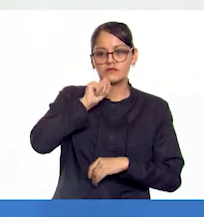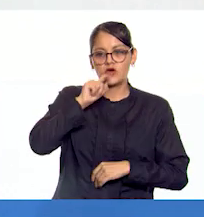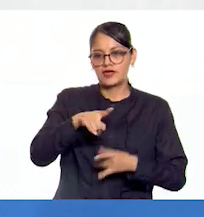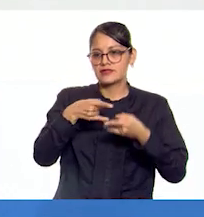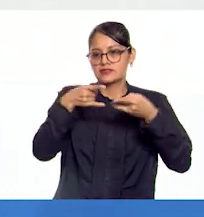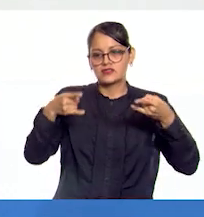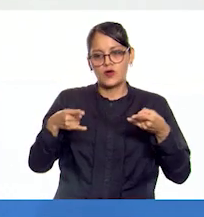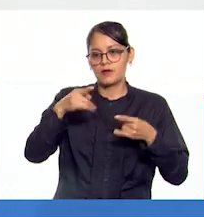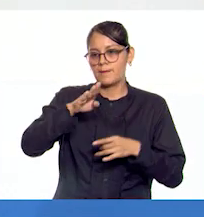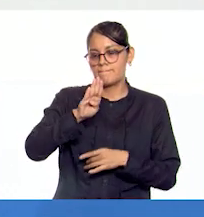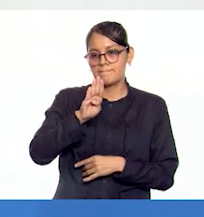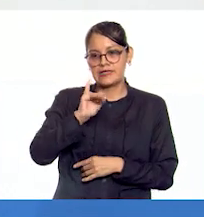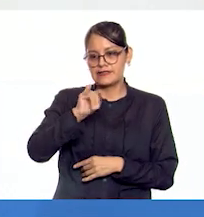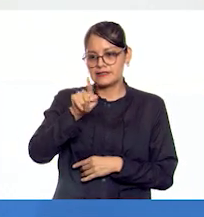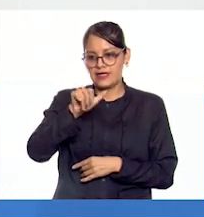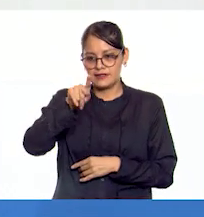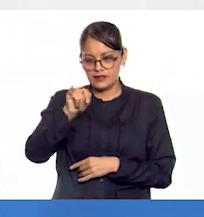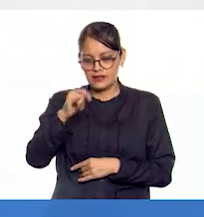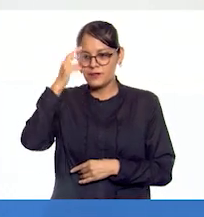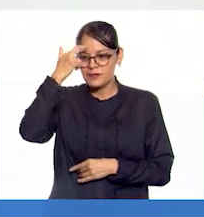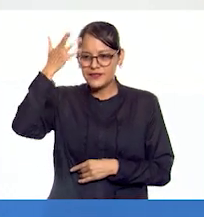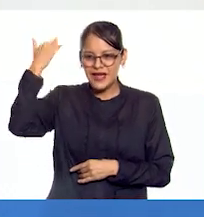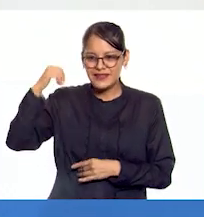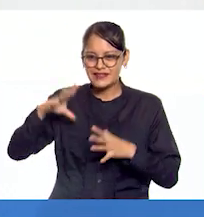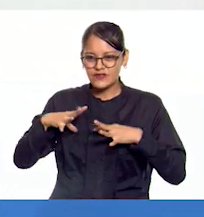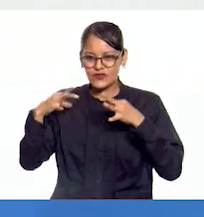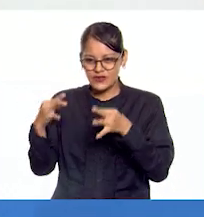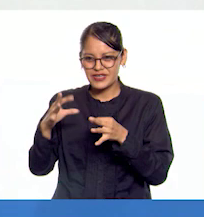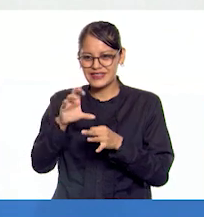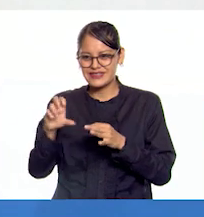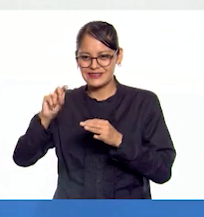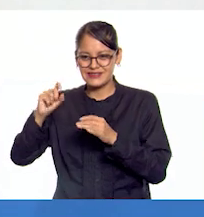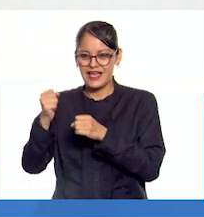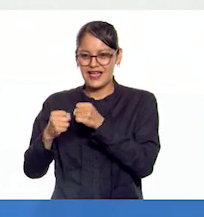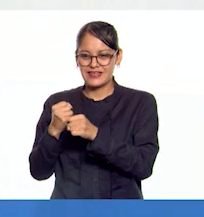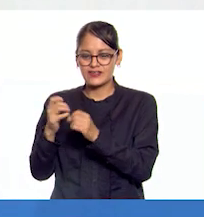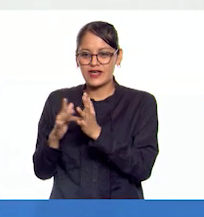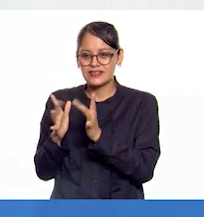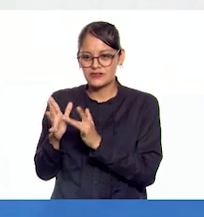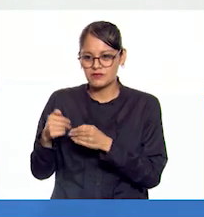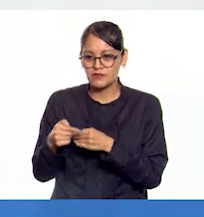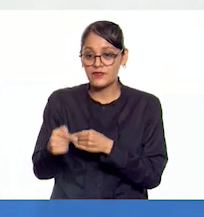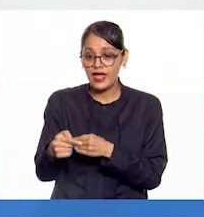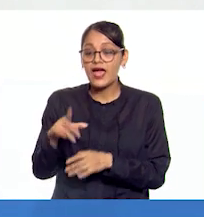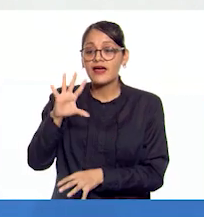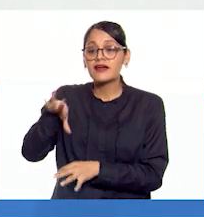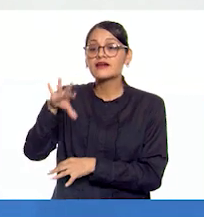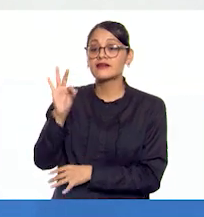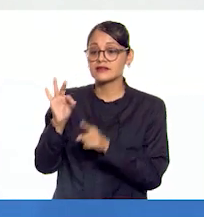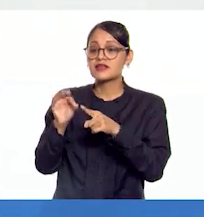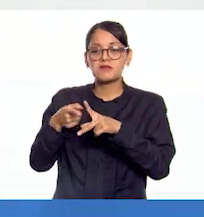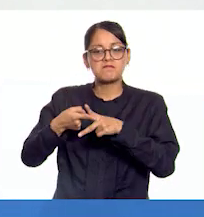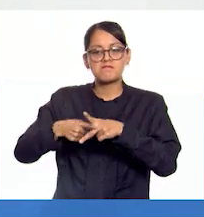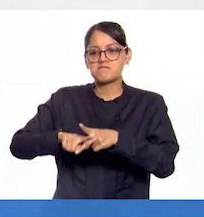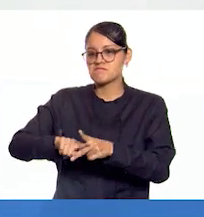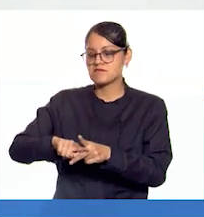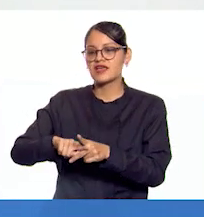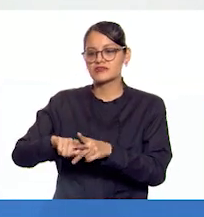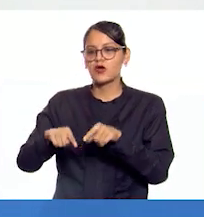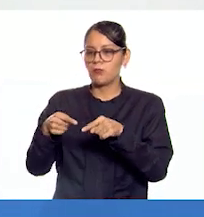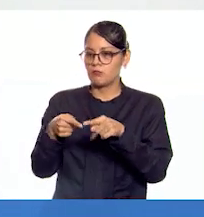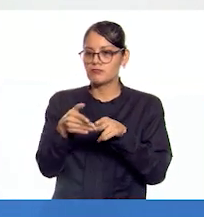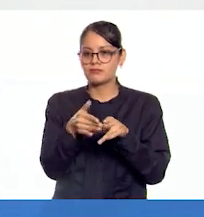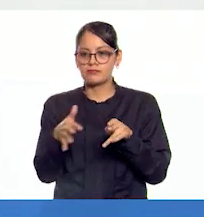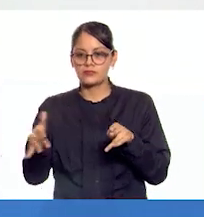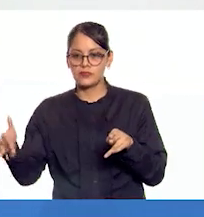en el 330 d.C., como ya lo mencionamos, señaló el nacimiento del Imperio y su destrucción en el